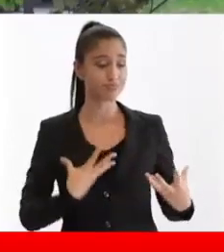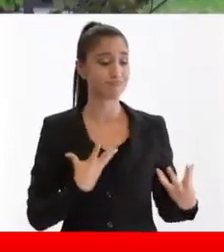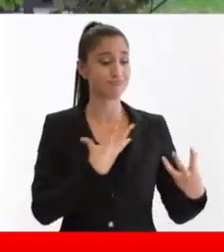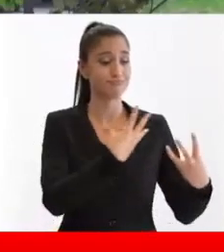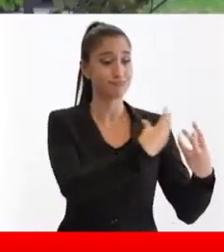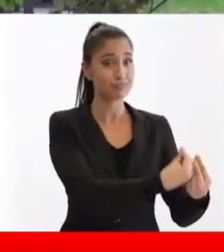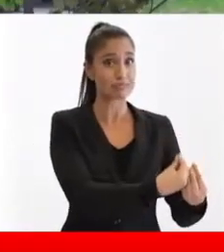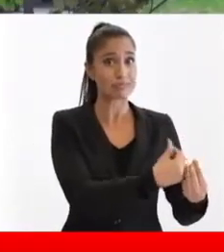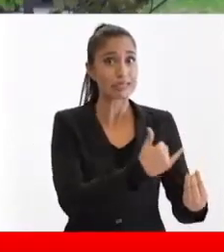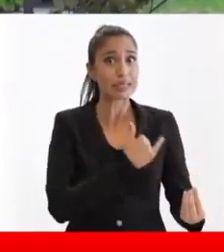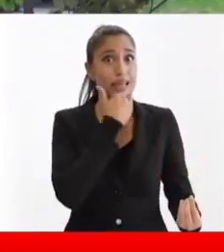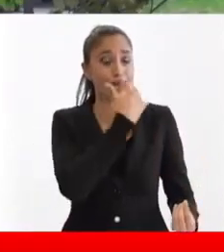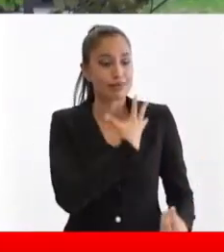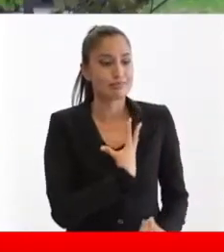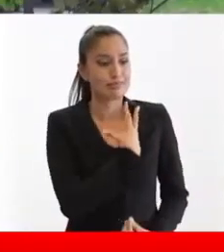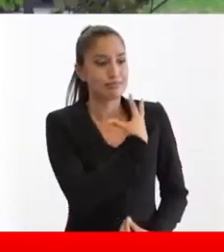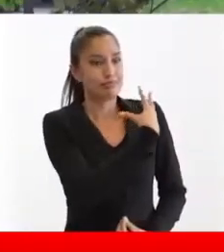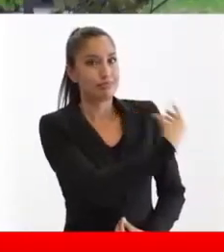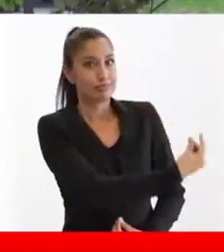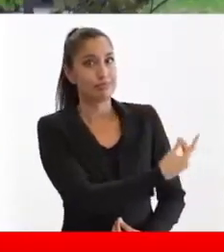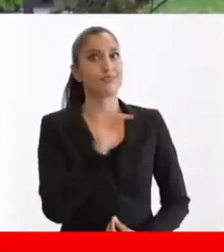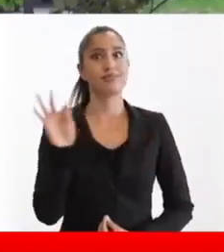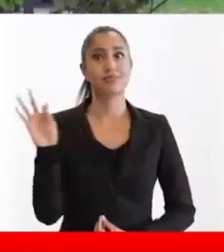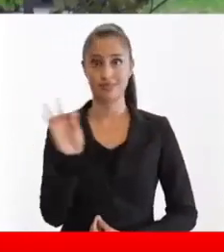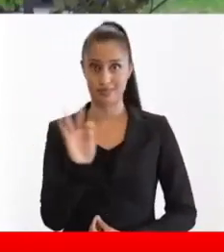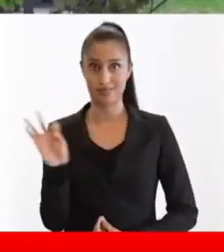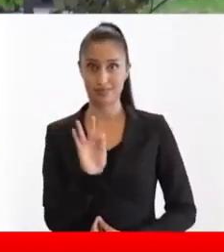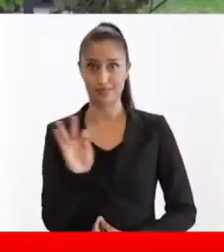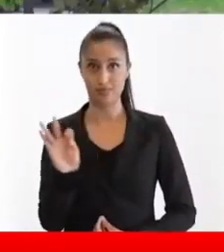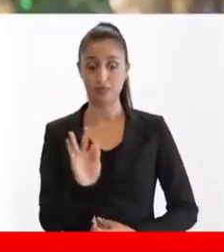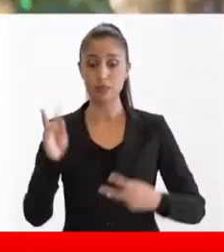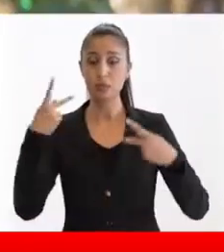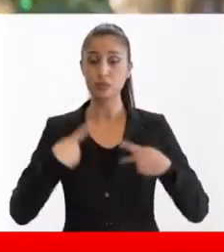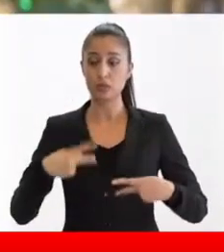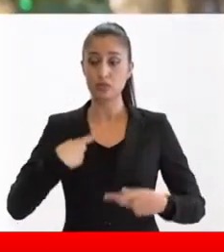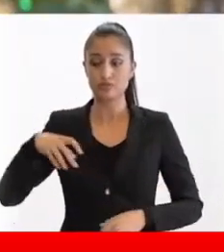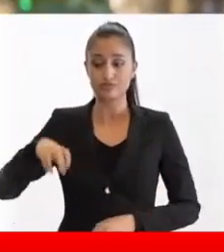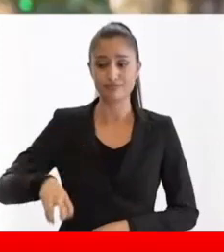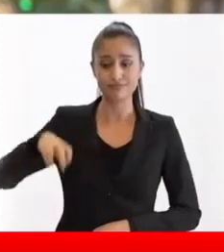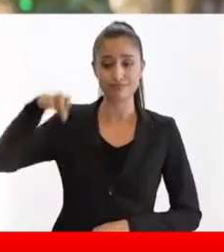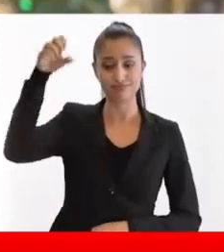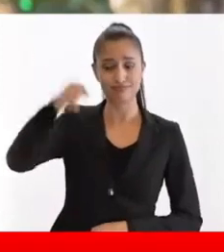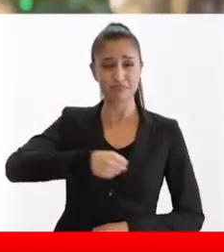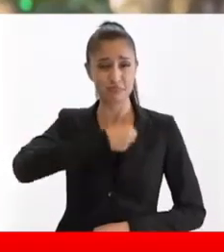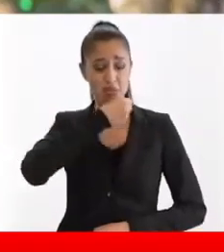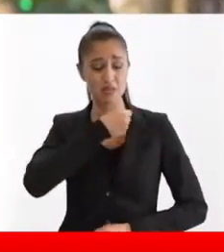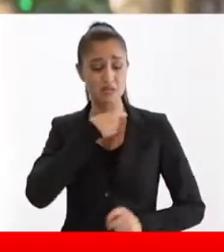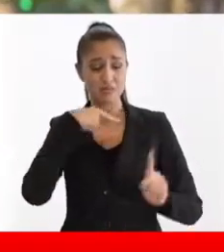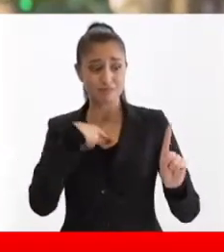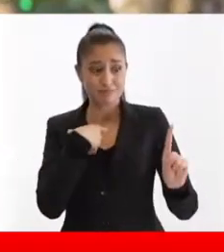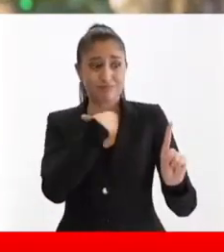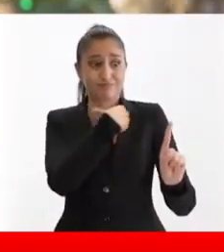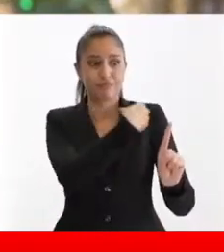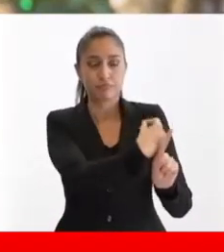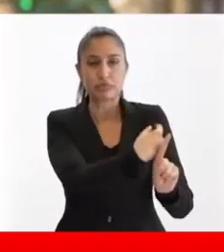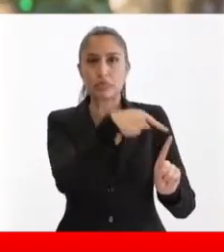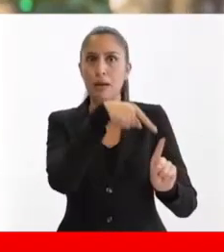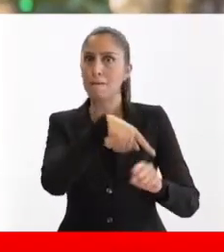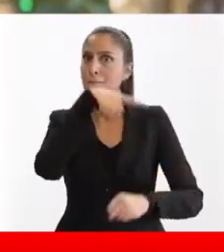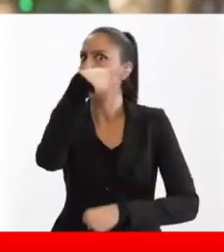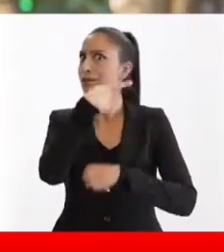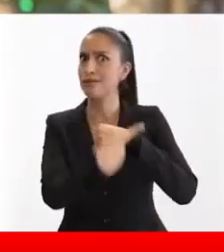el riesgo de que tengan un contagio por el nuevo coronavirus. En las personas adultas mayores, esto puede ser